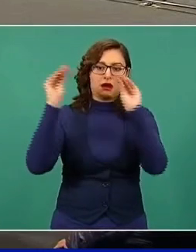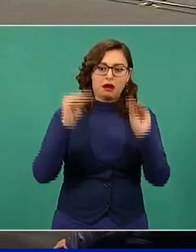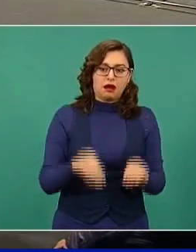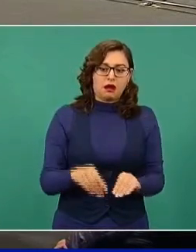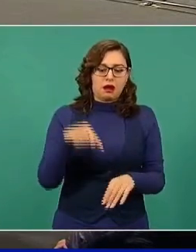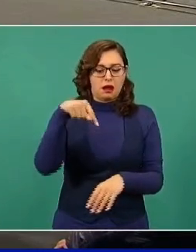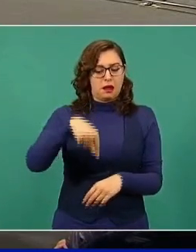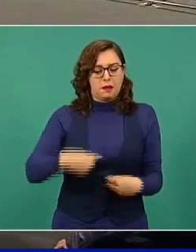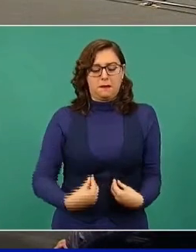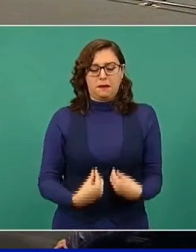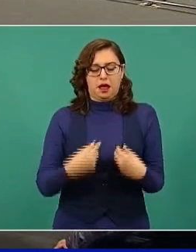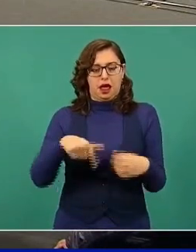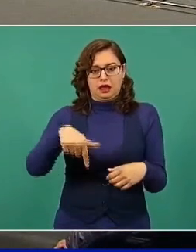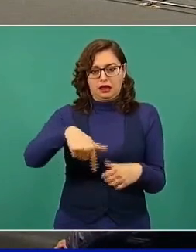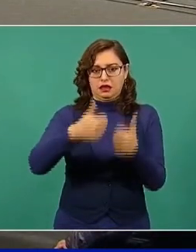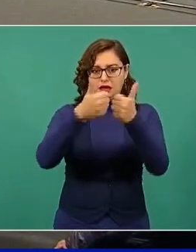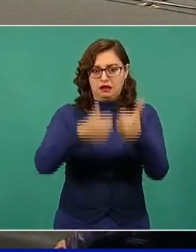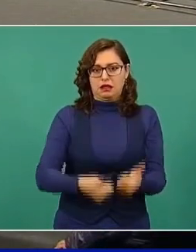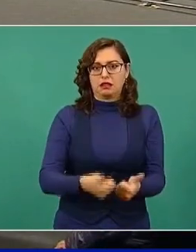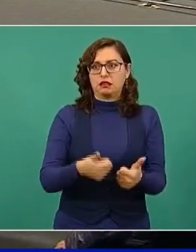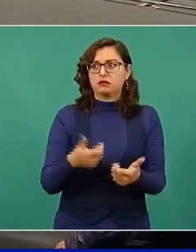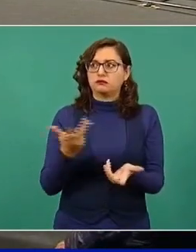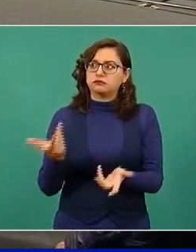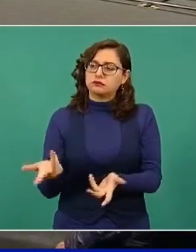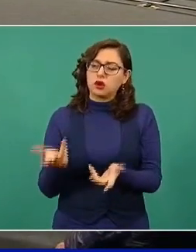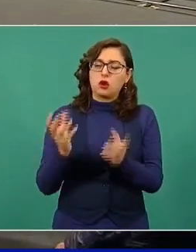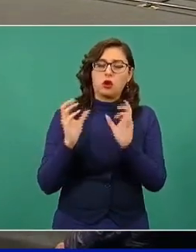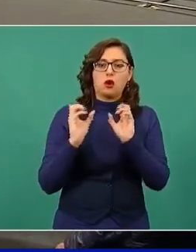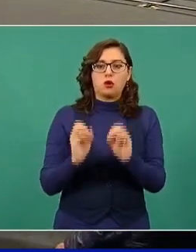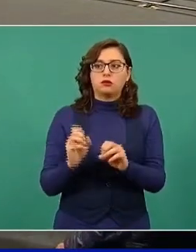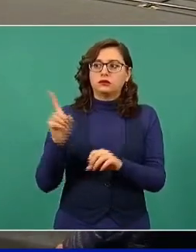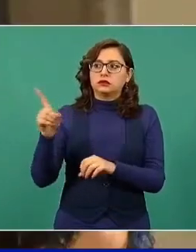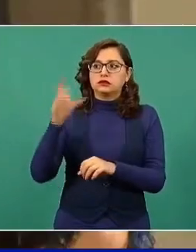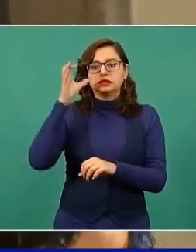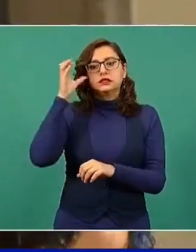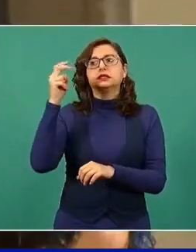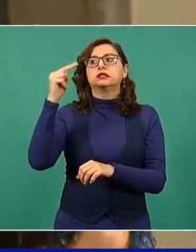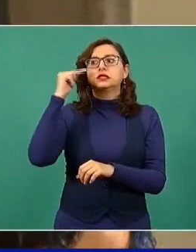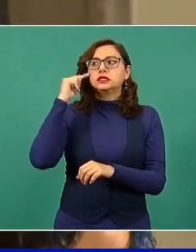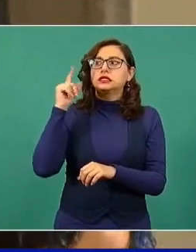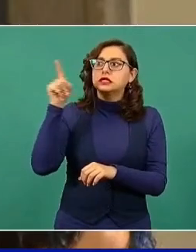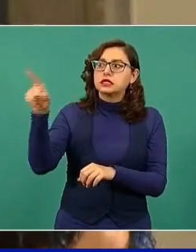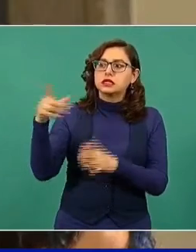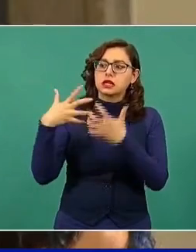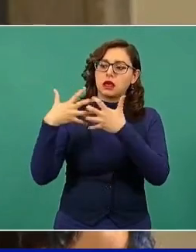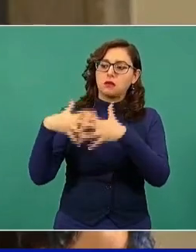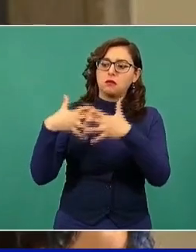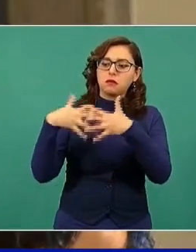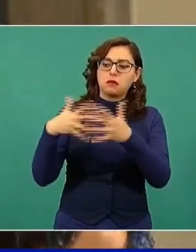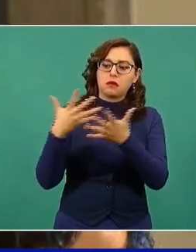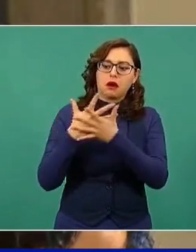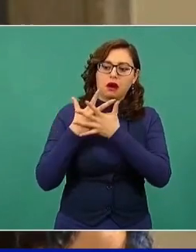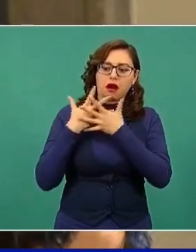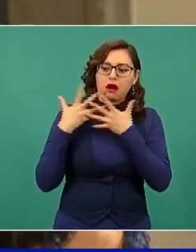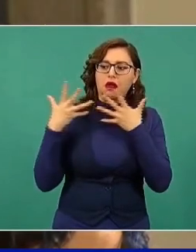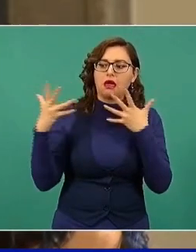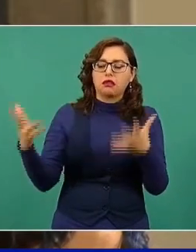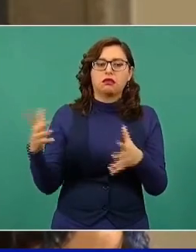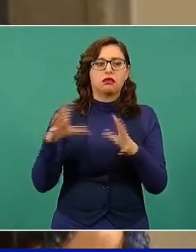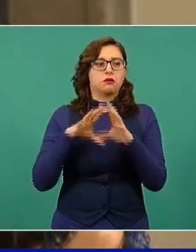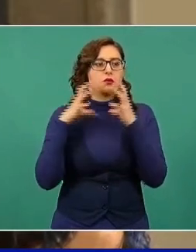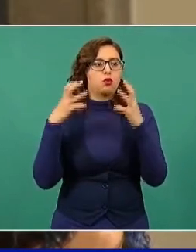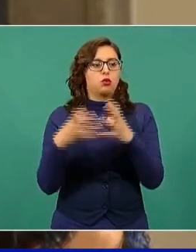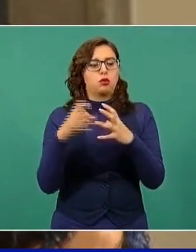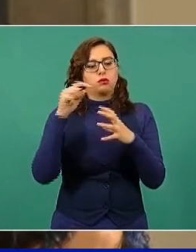dependencia de China, que como usted dice, ahorita es la fábrica del mundo